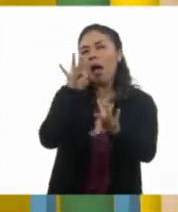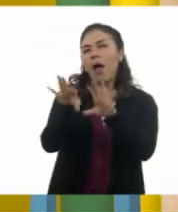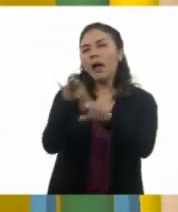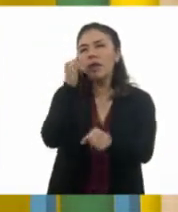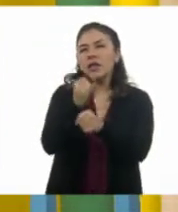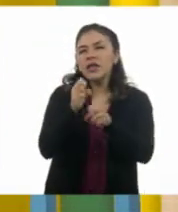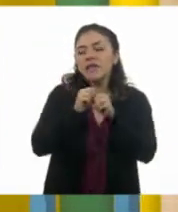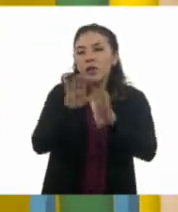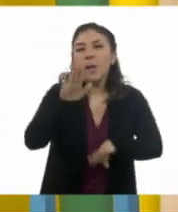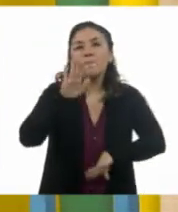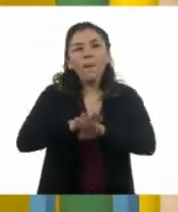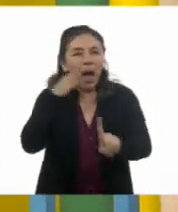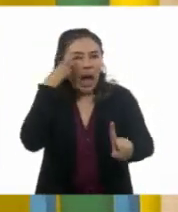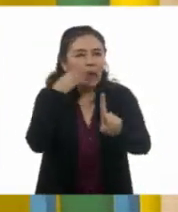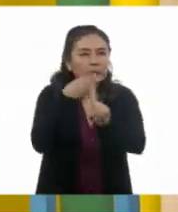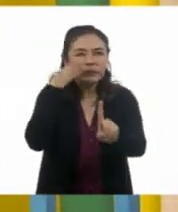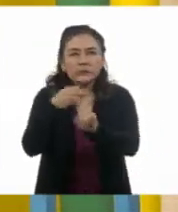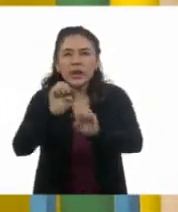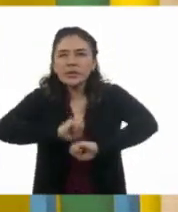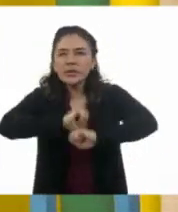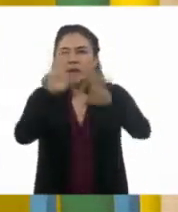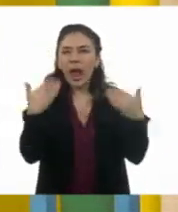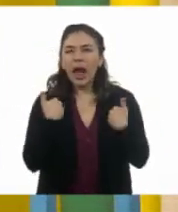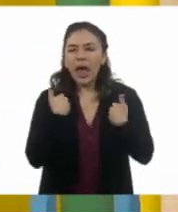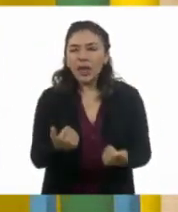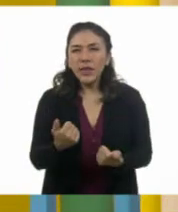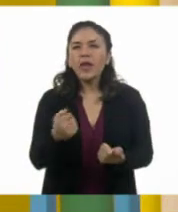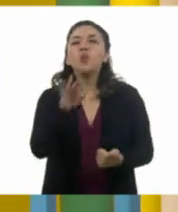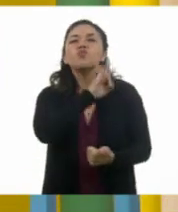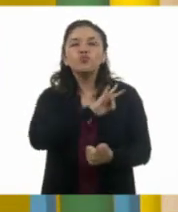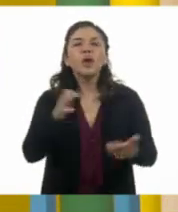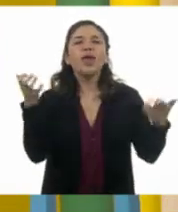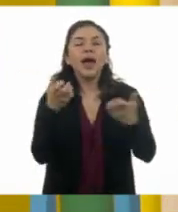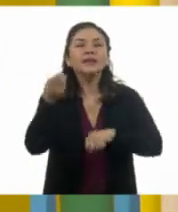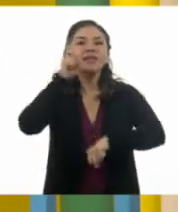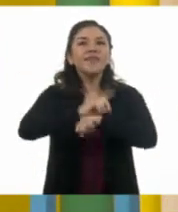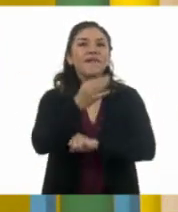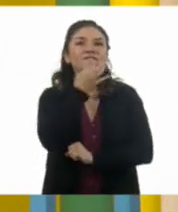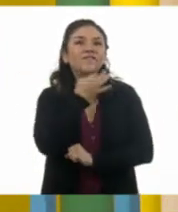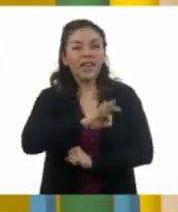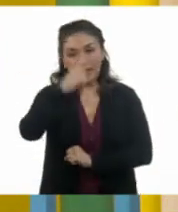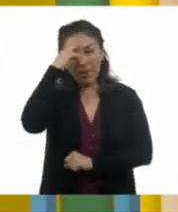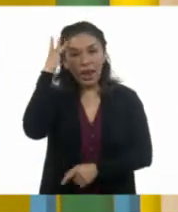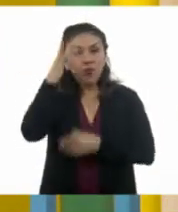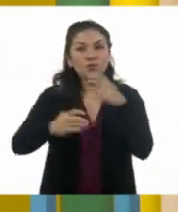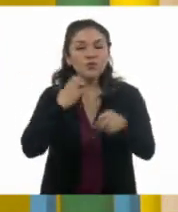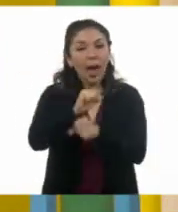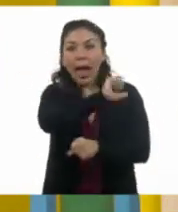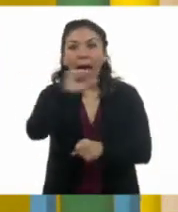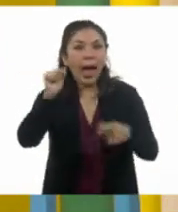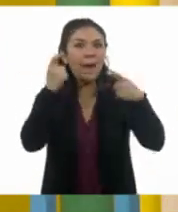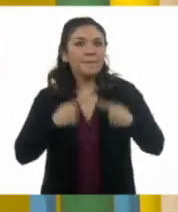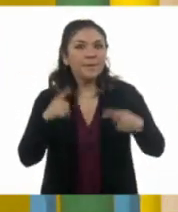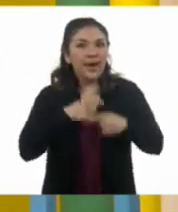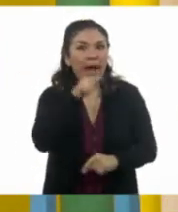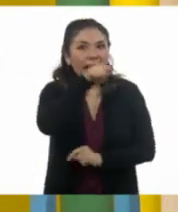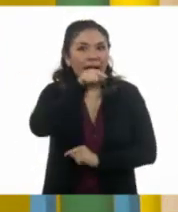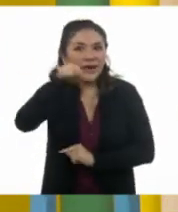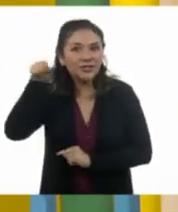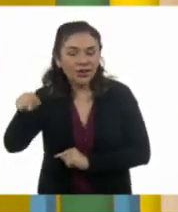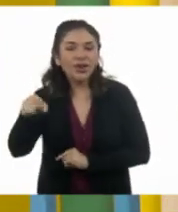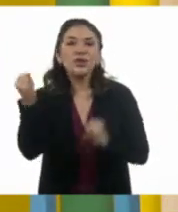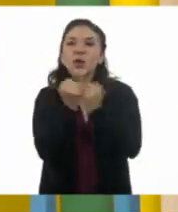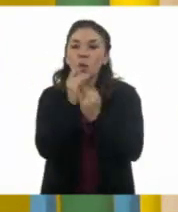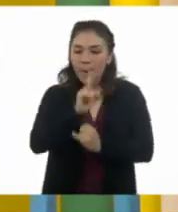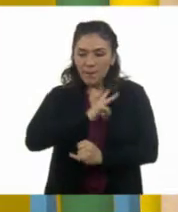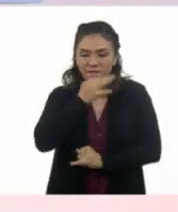muy específicos para poder hacer una fiesta de cumpleaños a estos personajes. Y lo mismo podemos hacer con